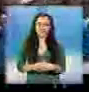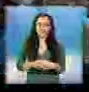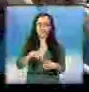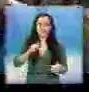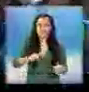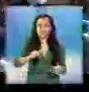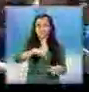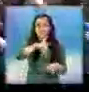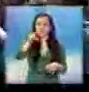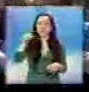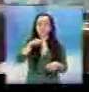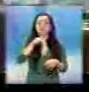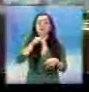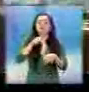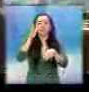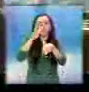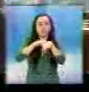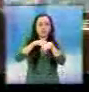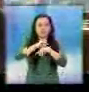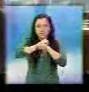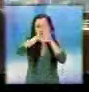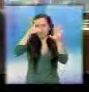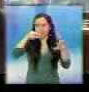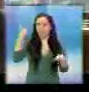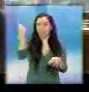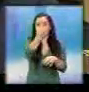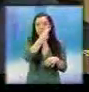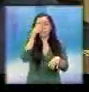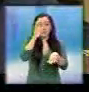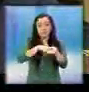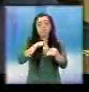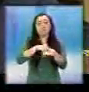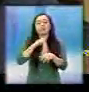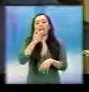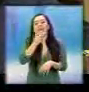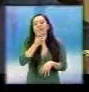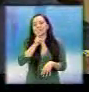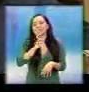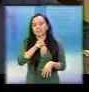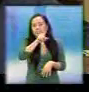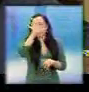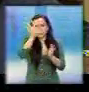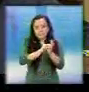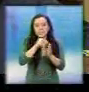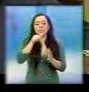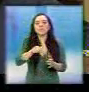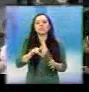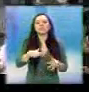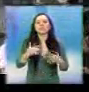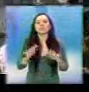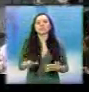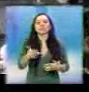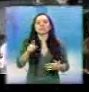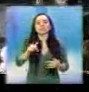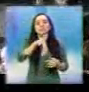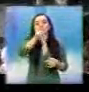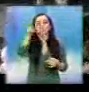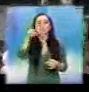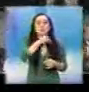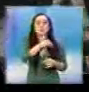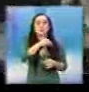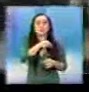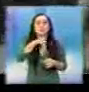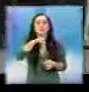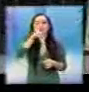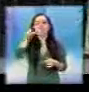vuelta por petición popular, para irritación de algunos políticos, el manual que hubiera querido leer Carlos Bielman, un libro que le salvó el